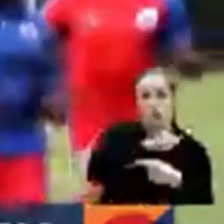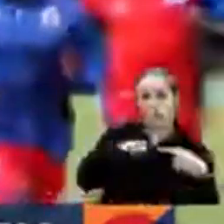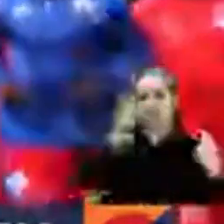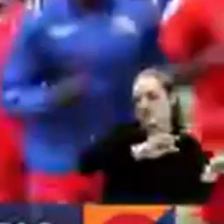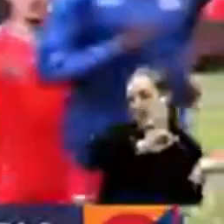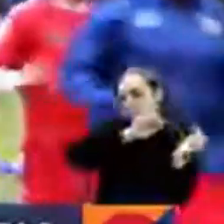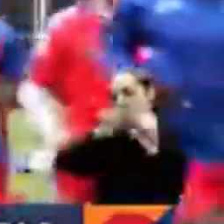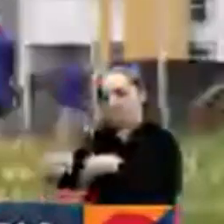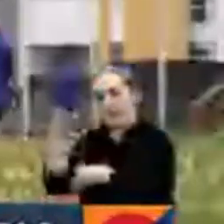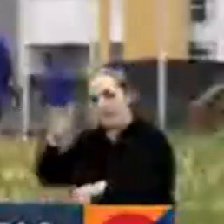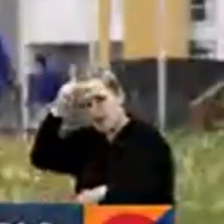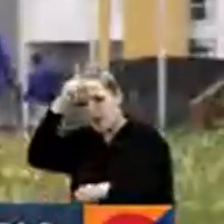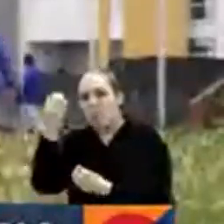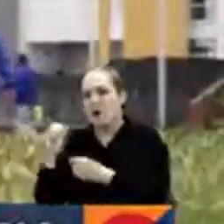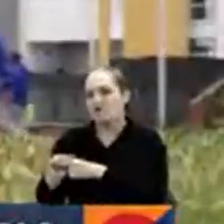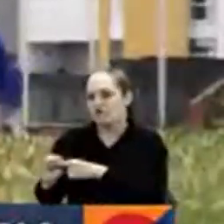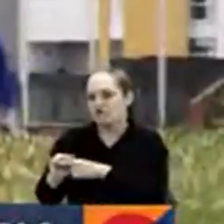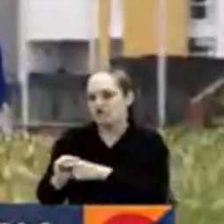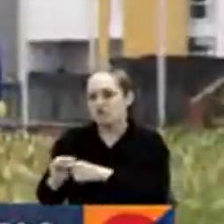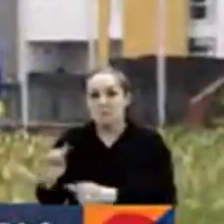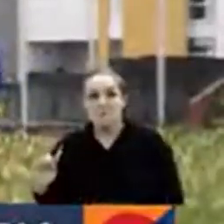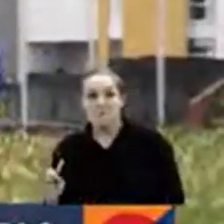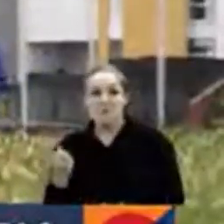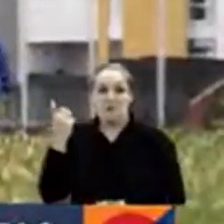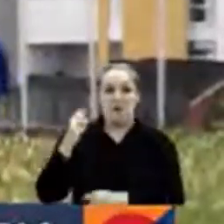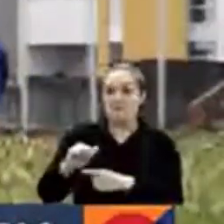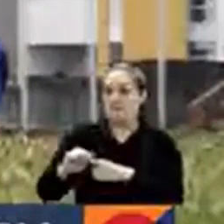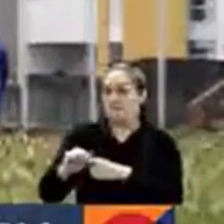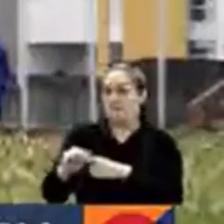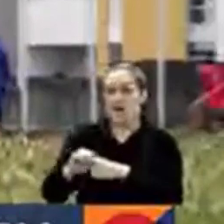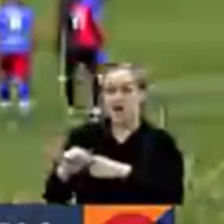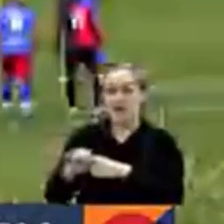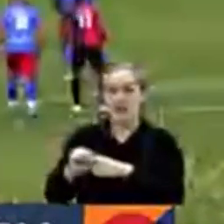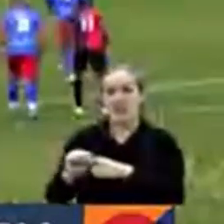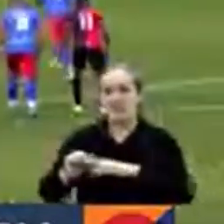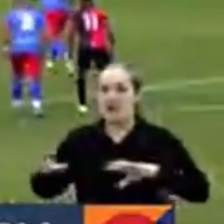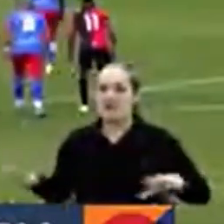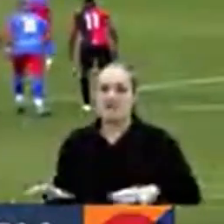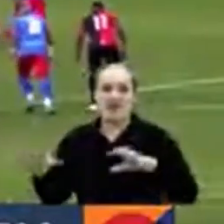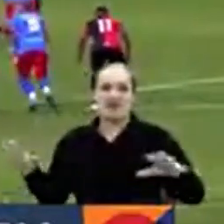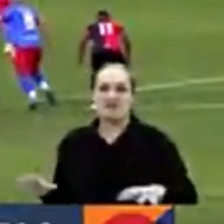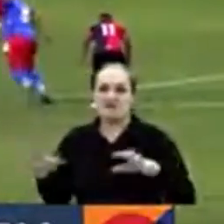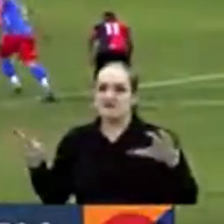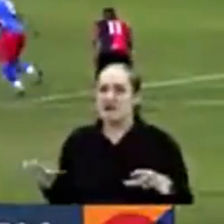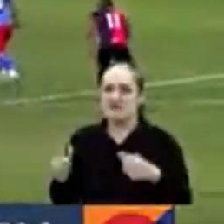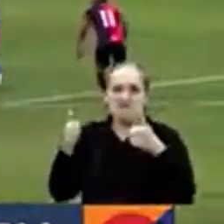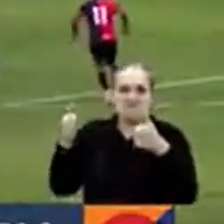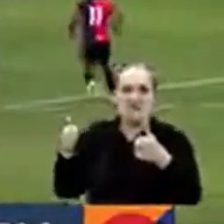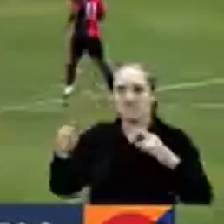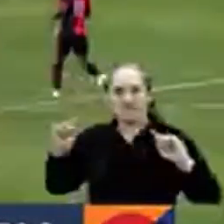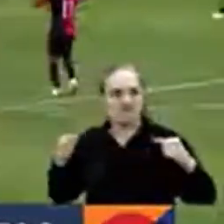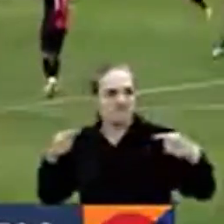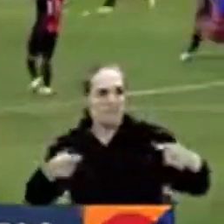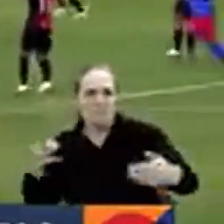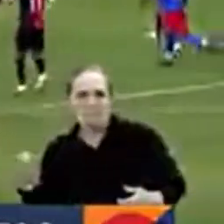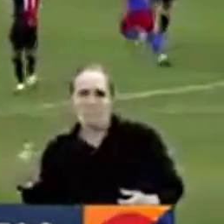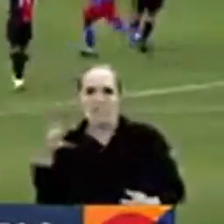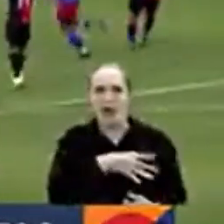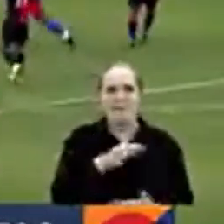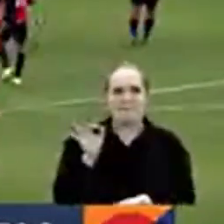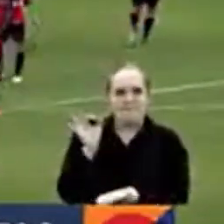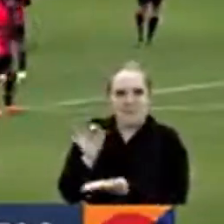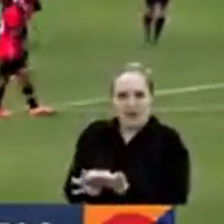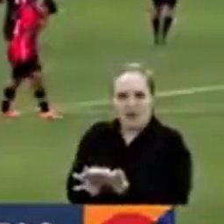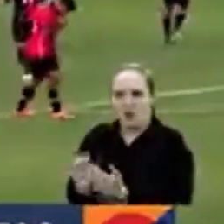completar la pretemporada. En el primer partido, no permitió que la fiesta para Melgar de Arequipa fuera completa. Gracias a un penalti,